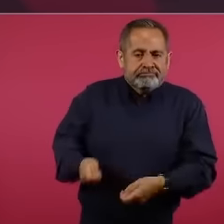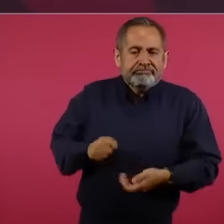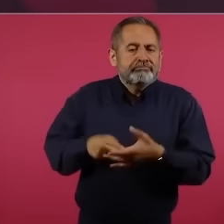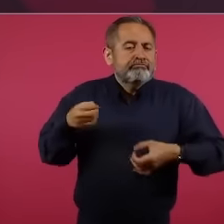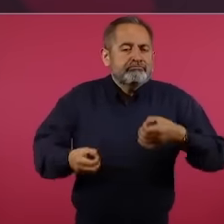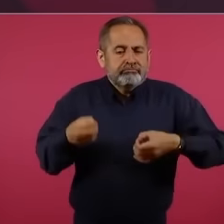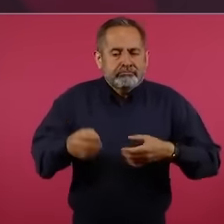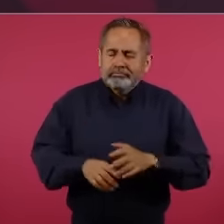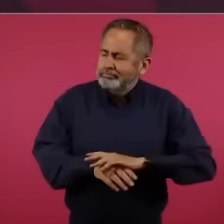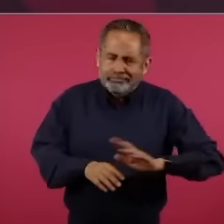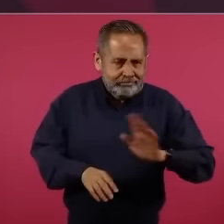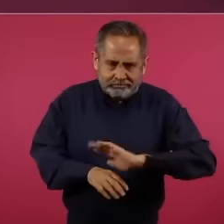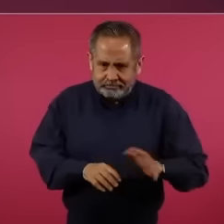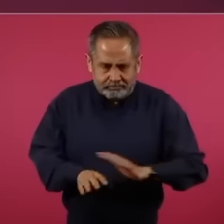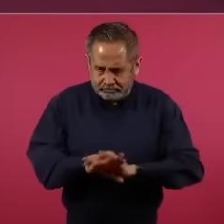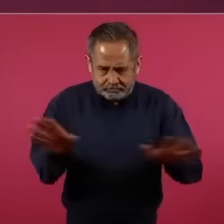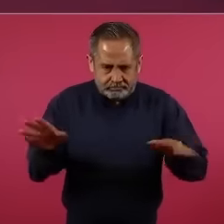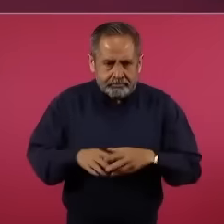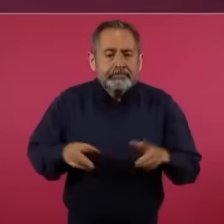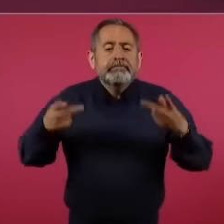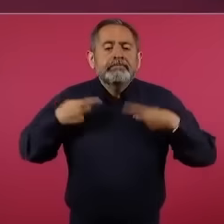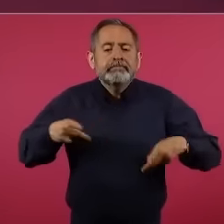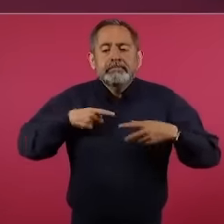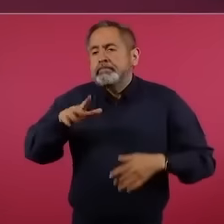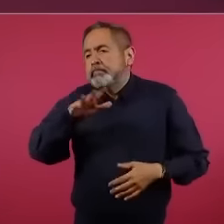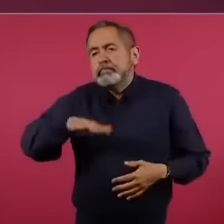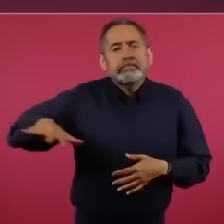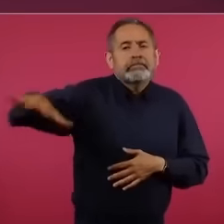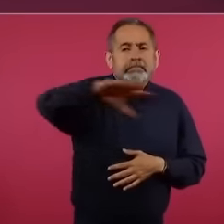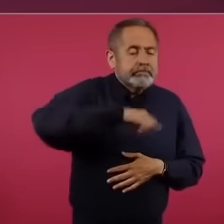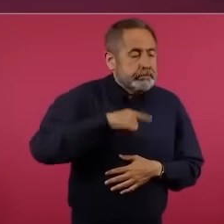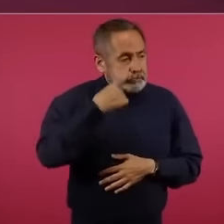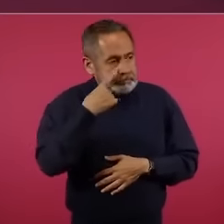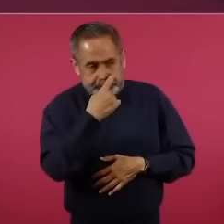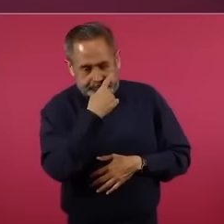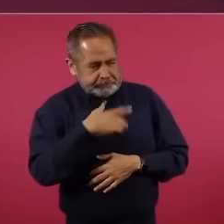Y va a ser el pueblo el que va a decidir.